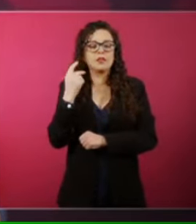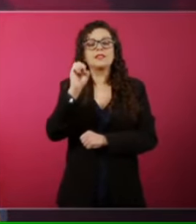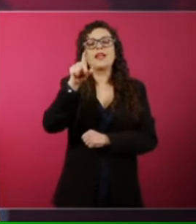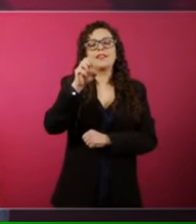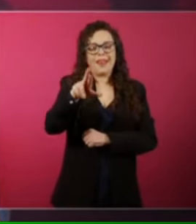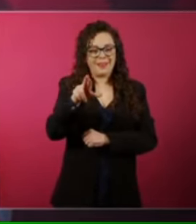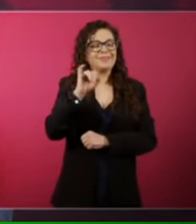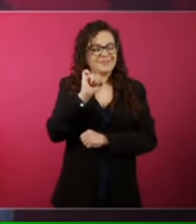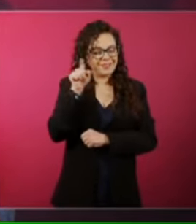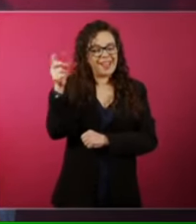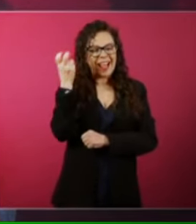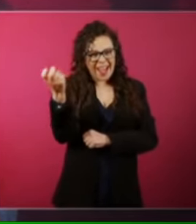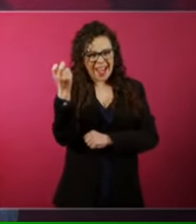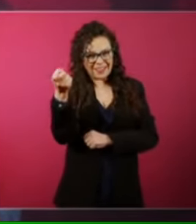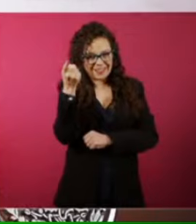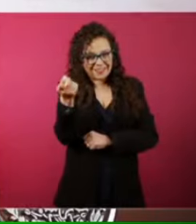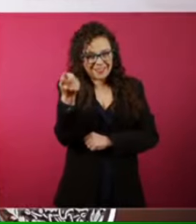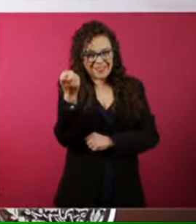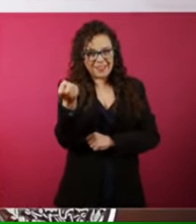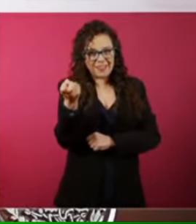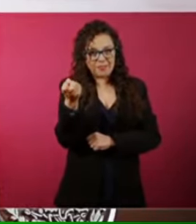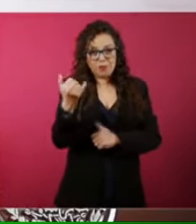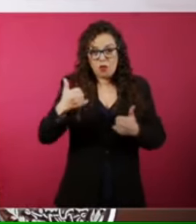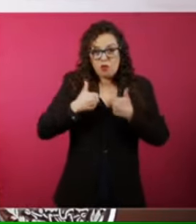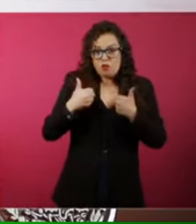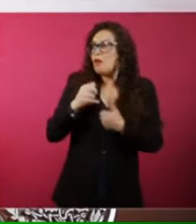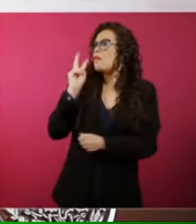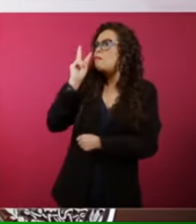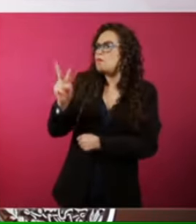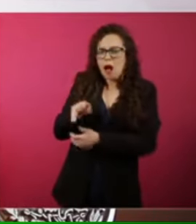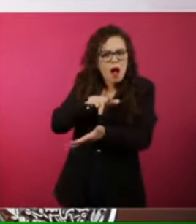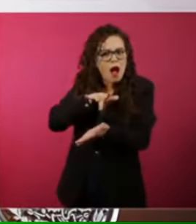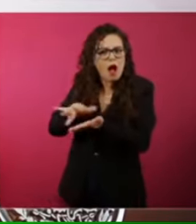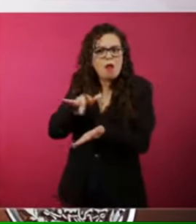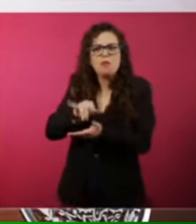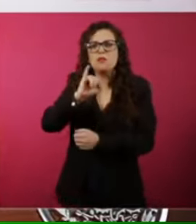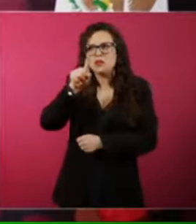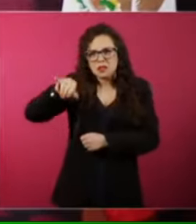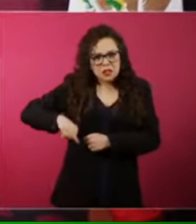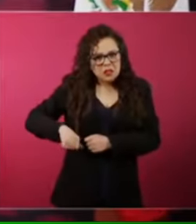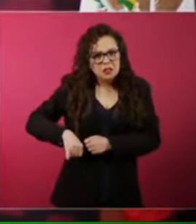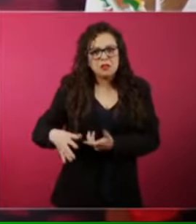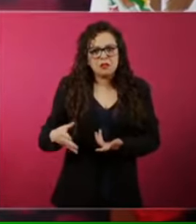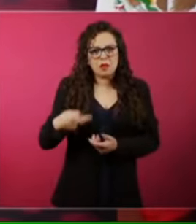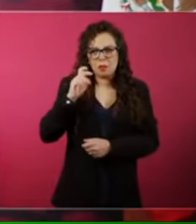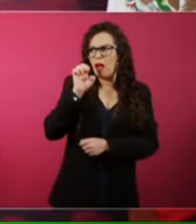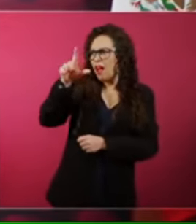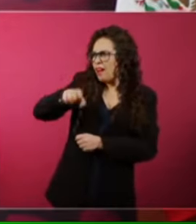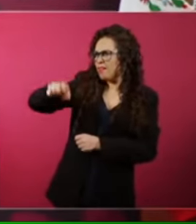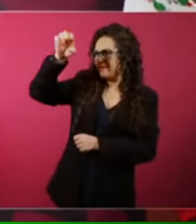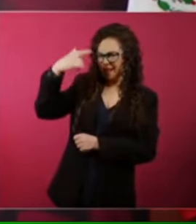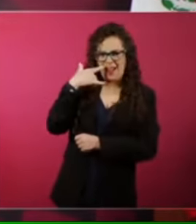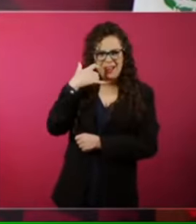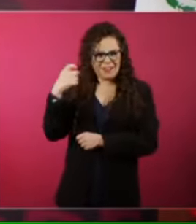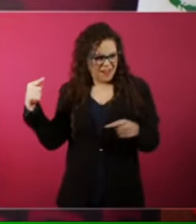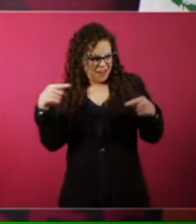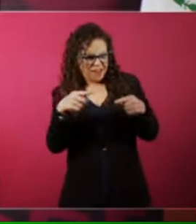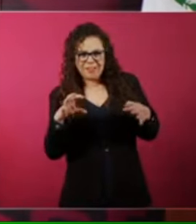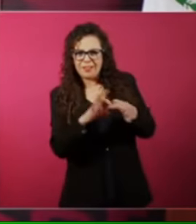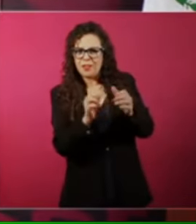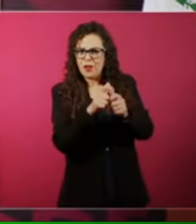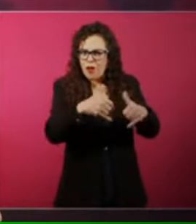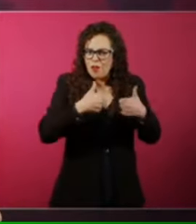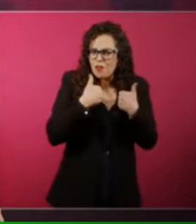tiene mucho apoyo de los jóvenes y él ya es una persona mayor. Bueno, me dio gusto porque lo